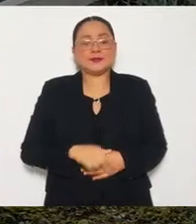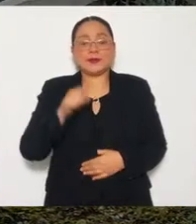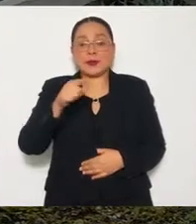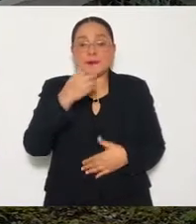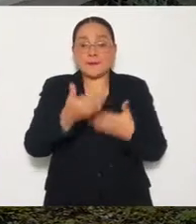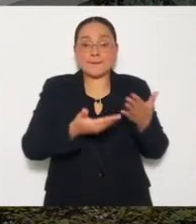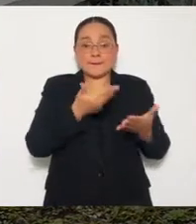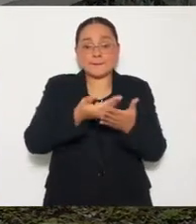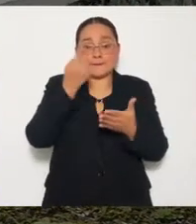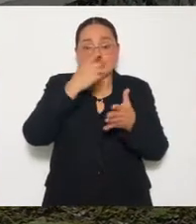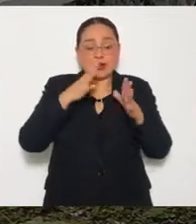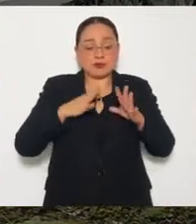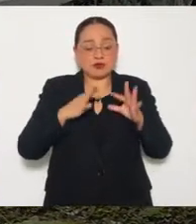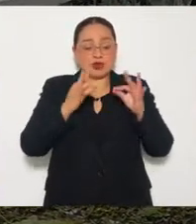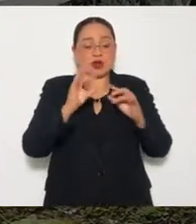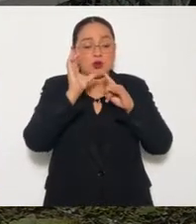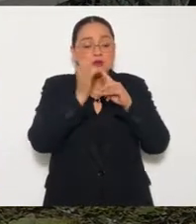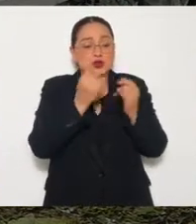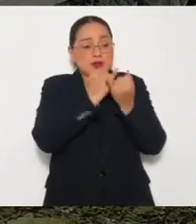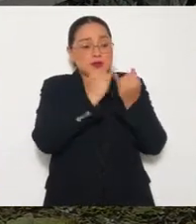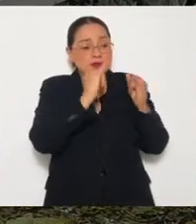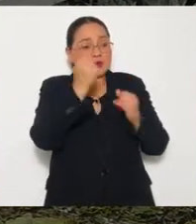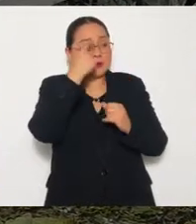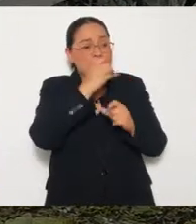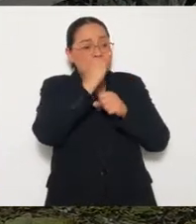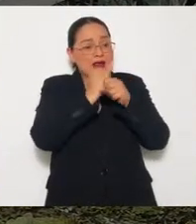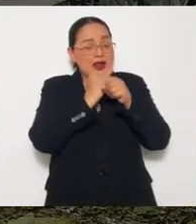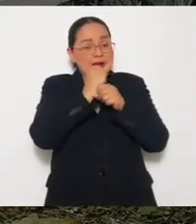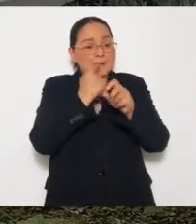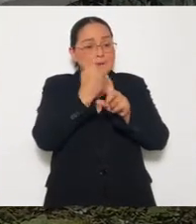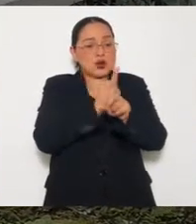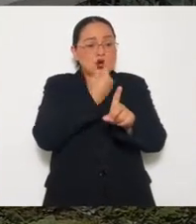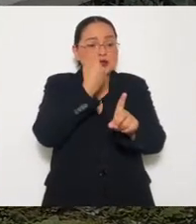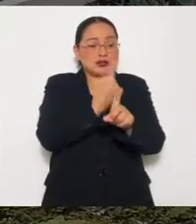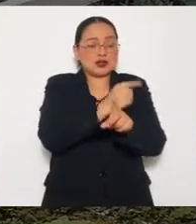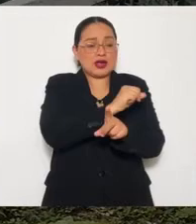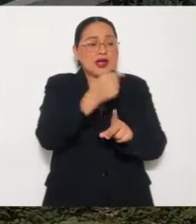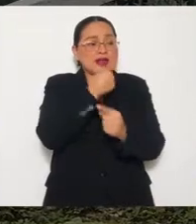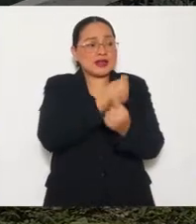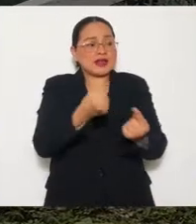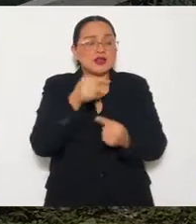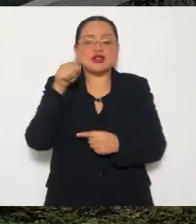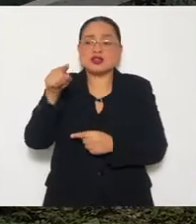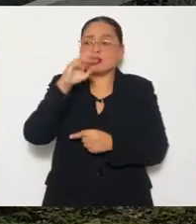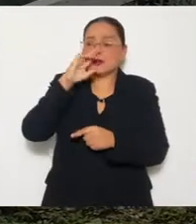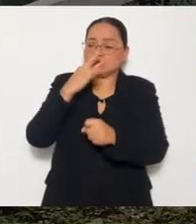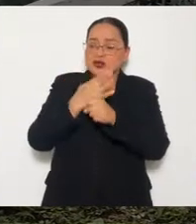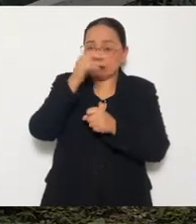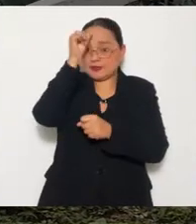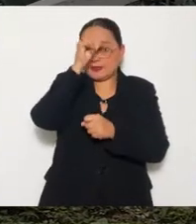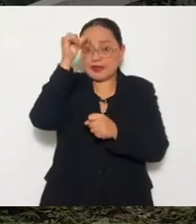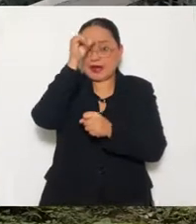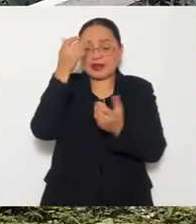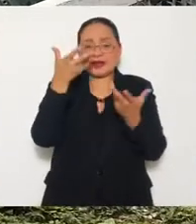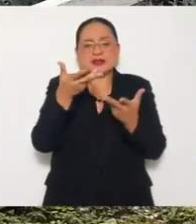Tienes una propuesta para crear una comisión independiente para investigar los casos de pederastía clirical. ¿Nos podrías contar más?